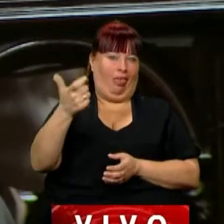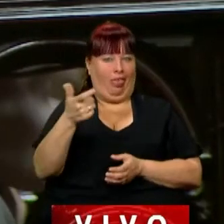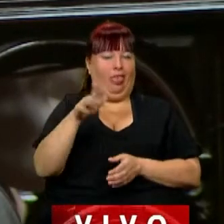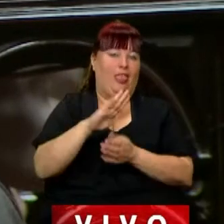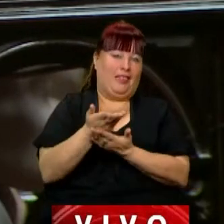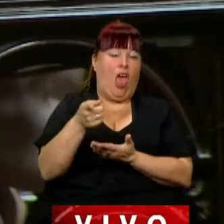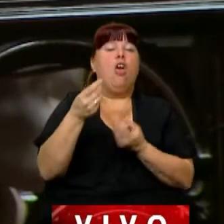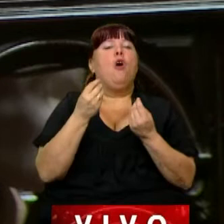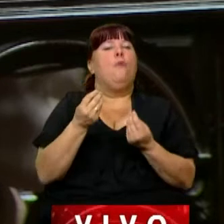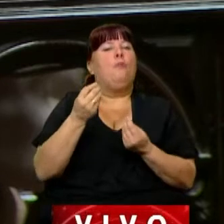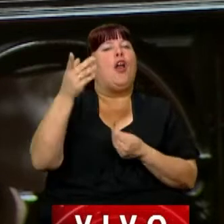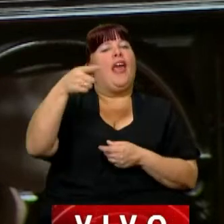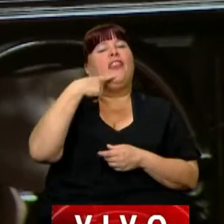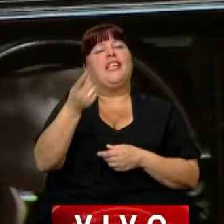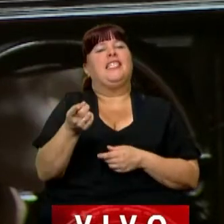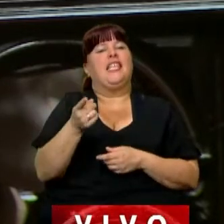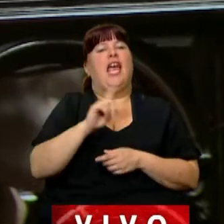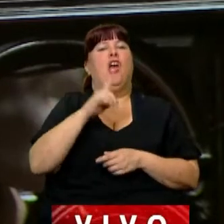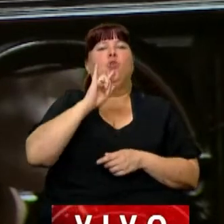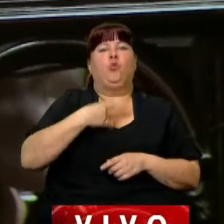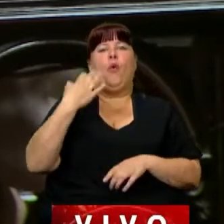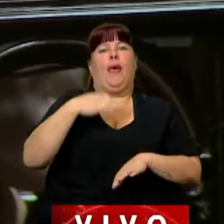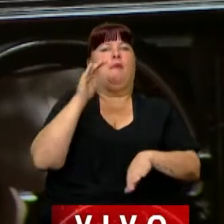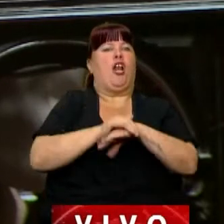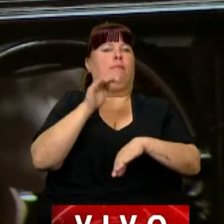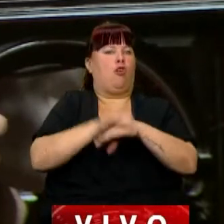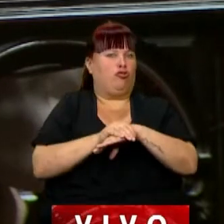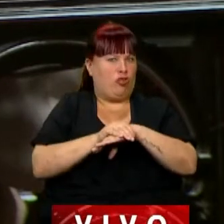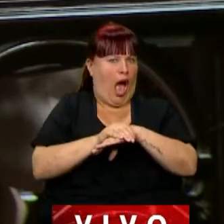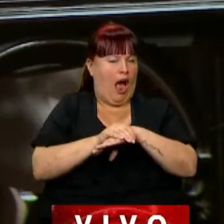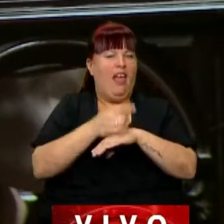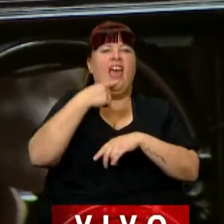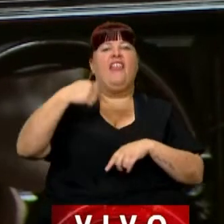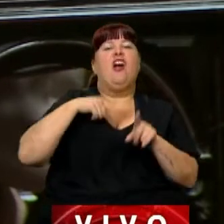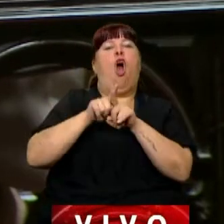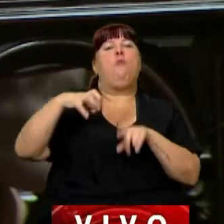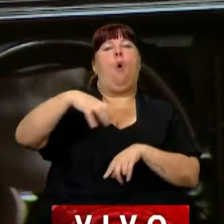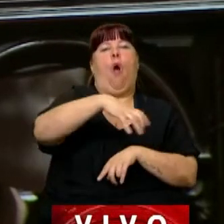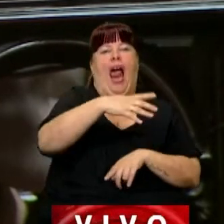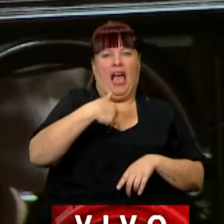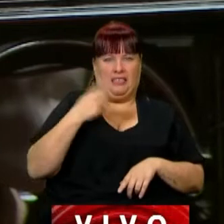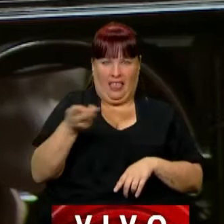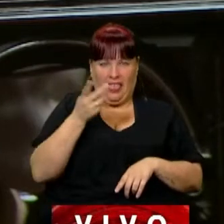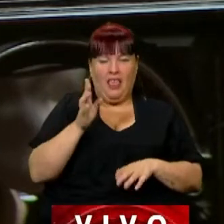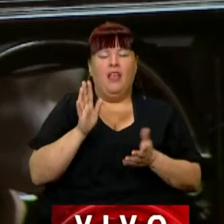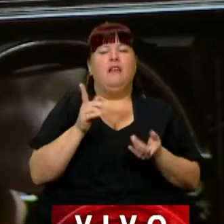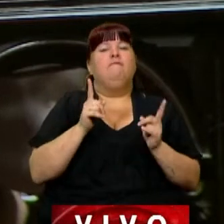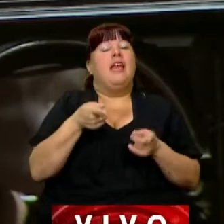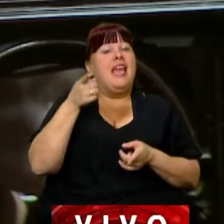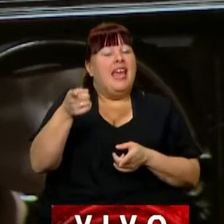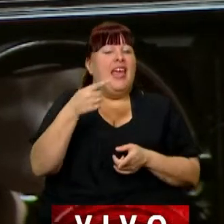porque nos decía que nos teníamos que hacer cargo y nos trató de cucaracha. Y el que